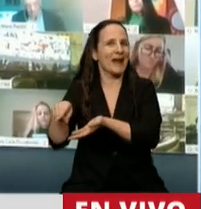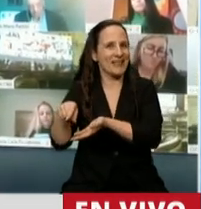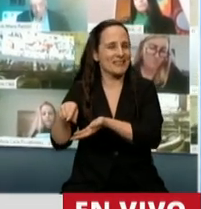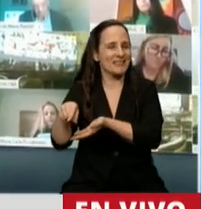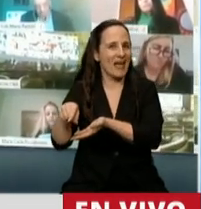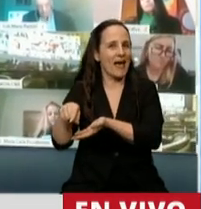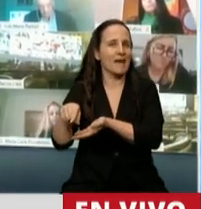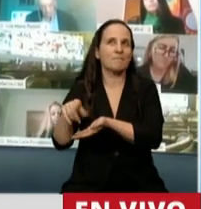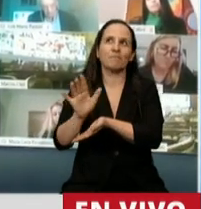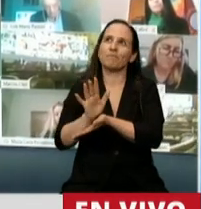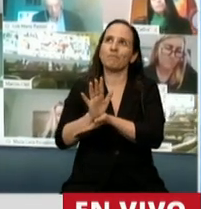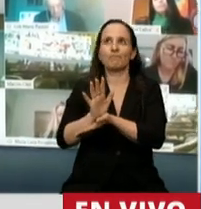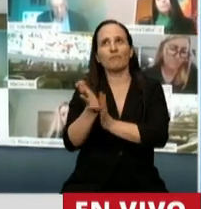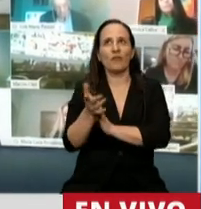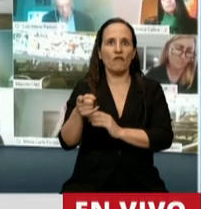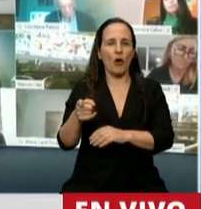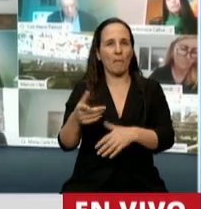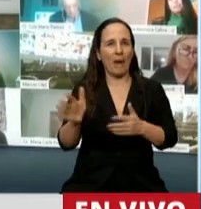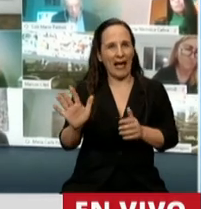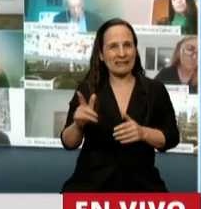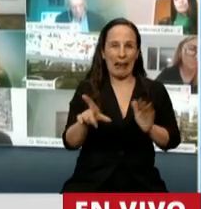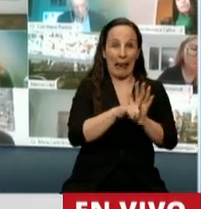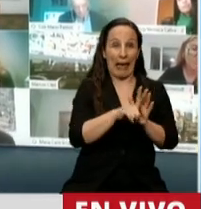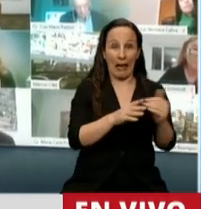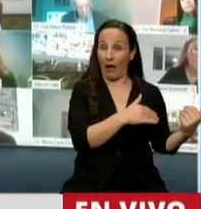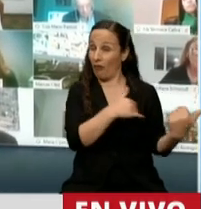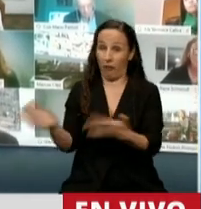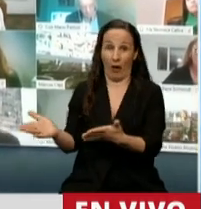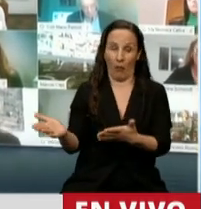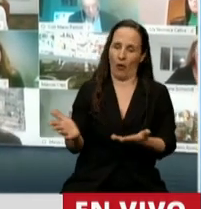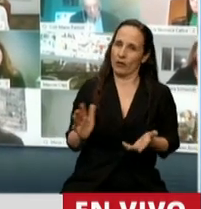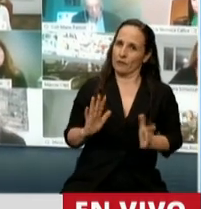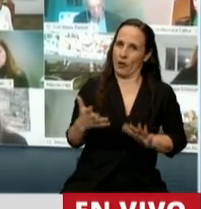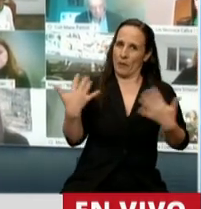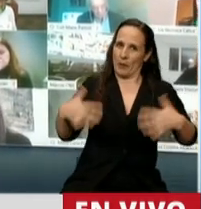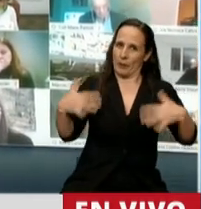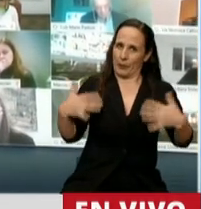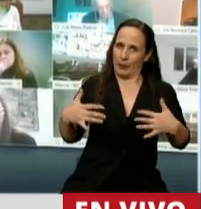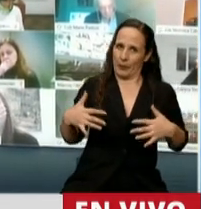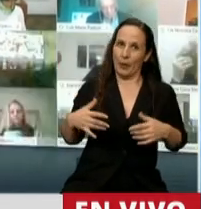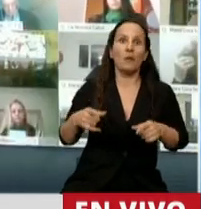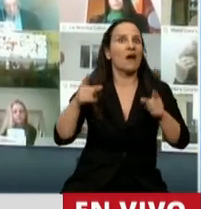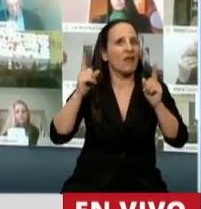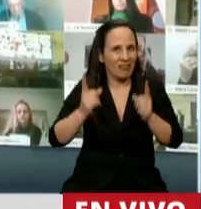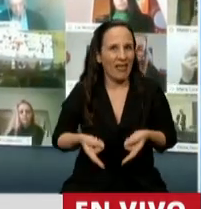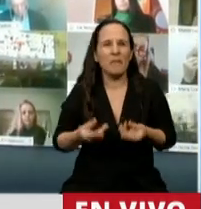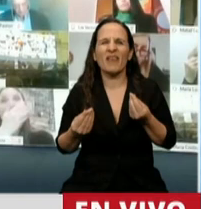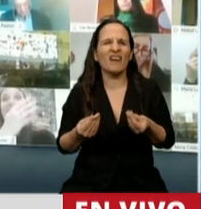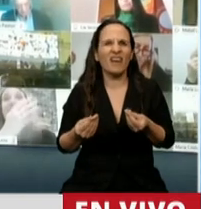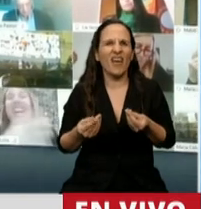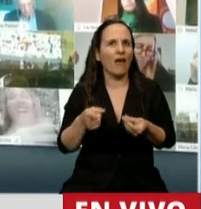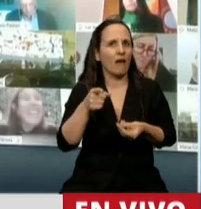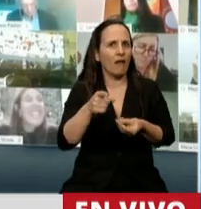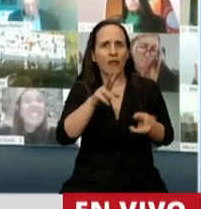un acto de impunidad a través de una ley, sino que sería también arrebatarle a la justicia